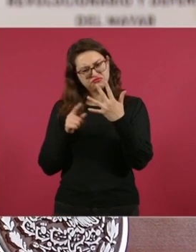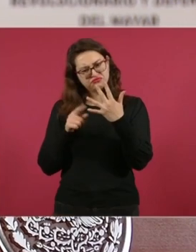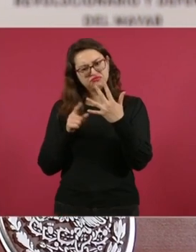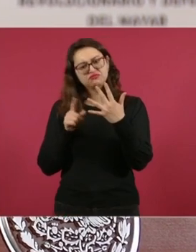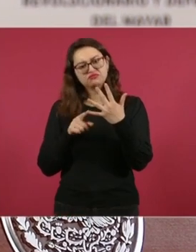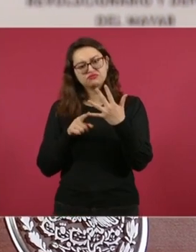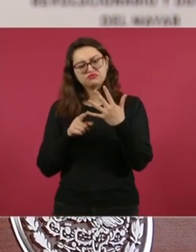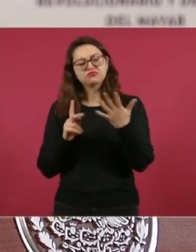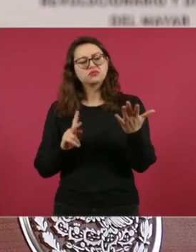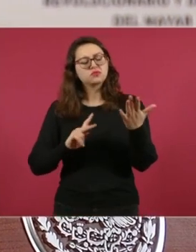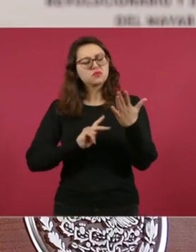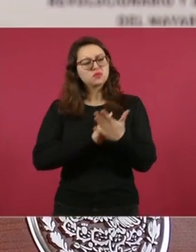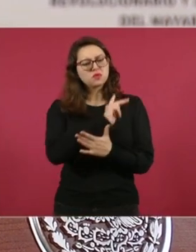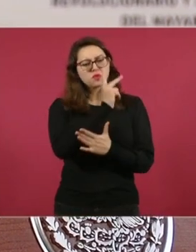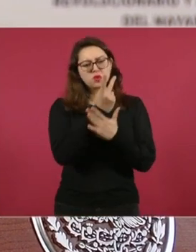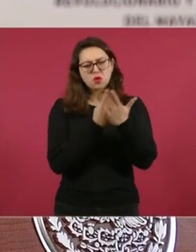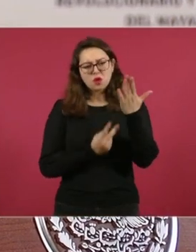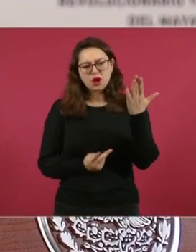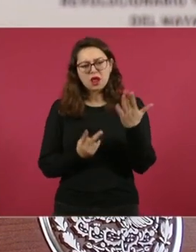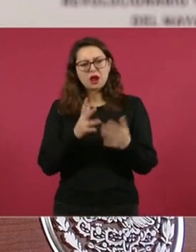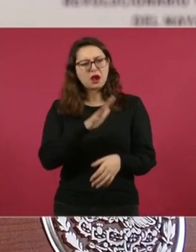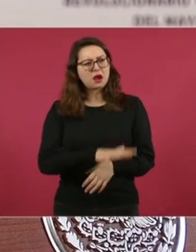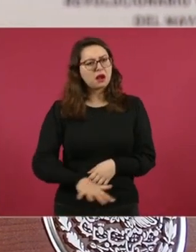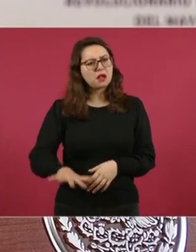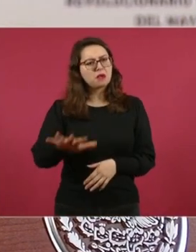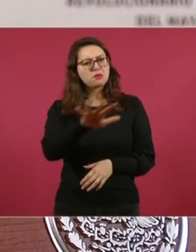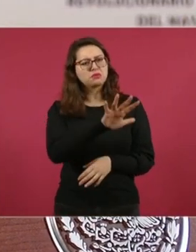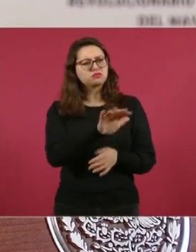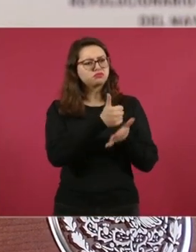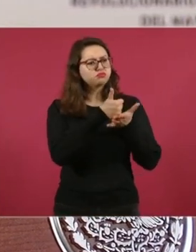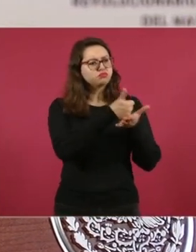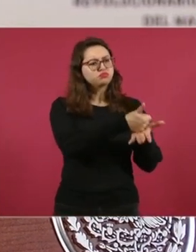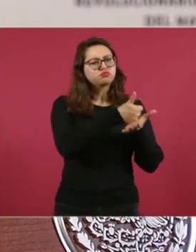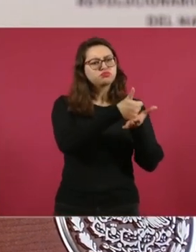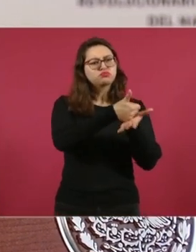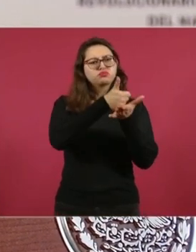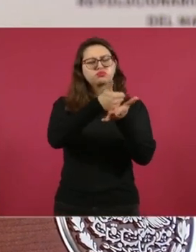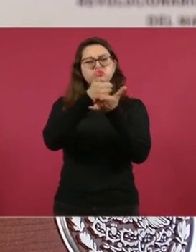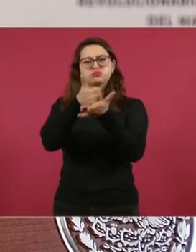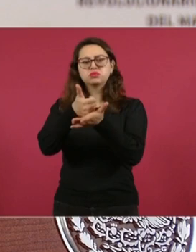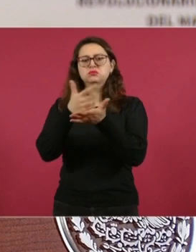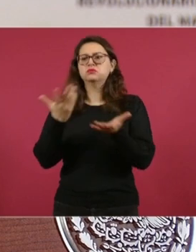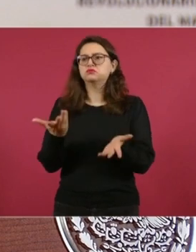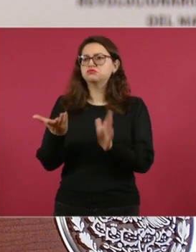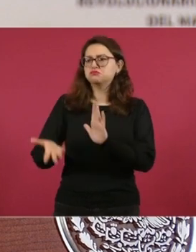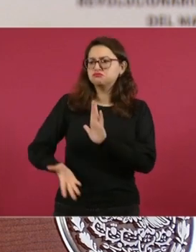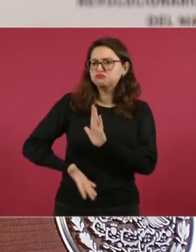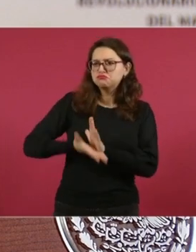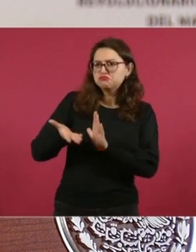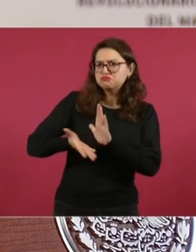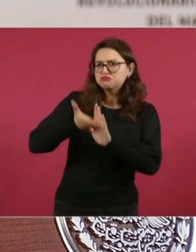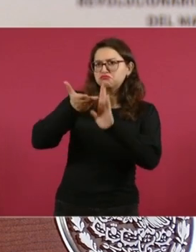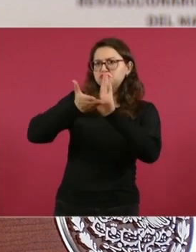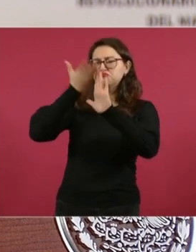y obras públicas, servicios